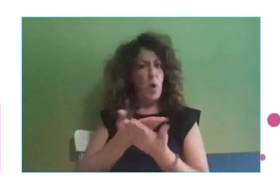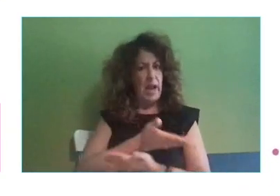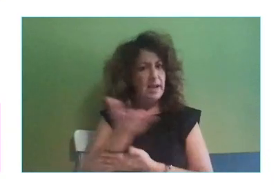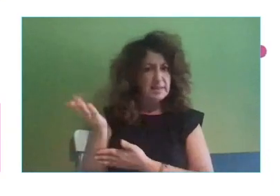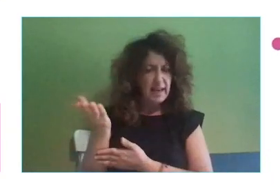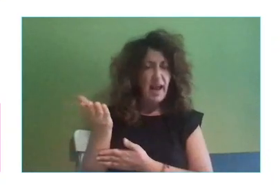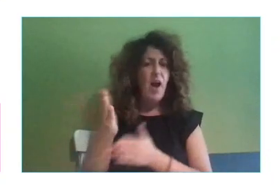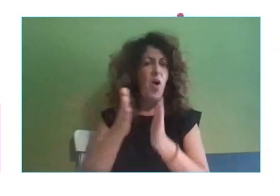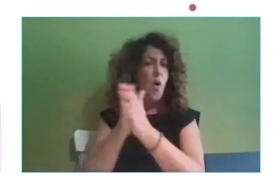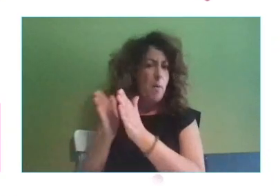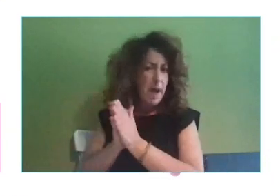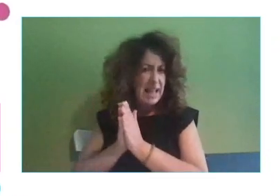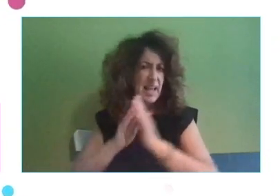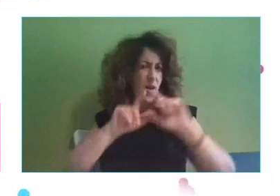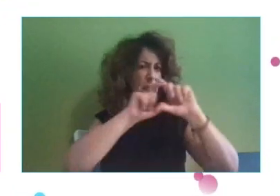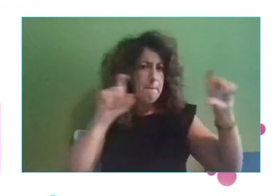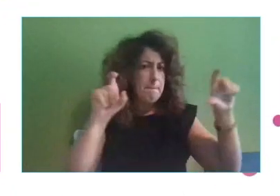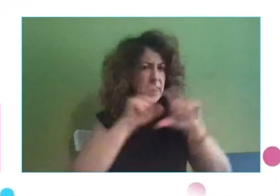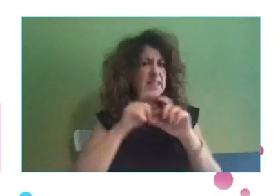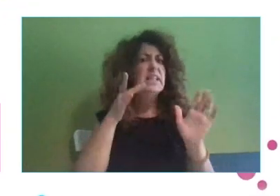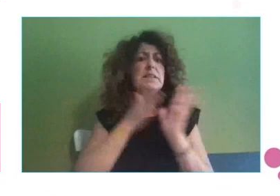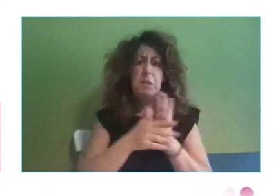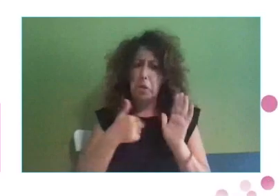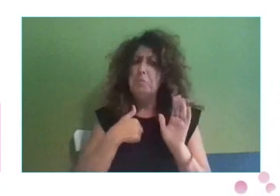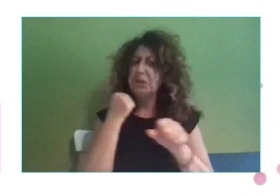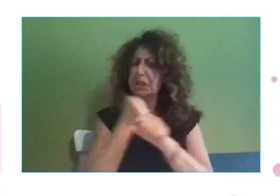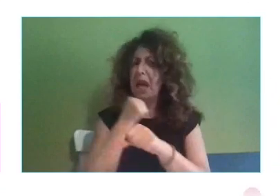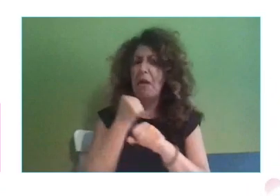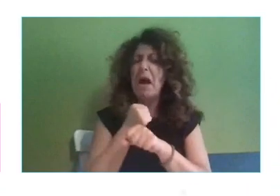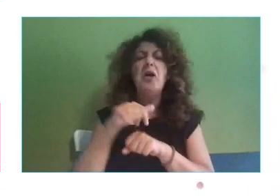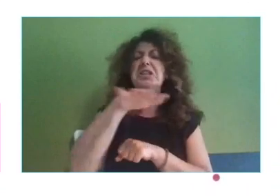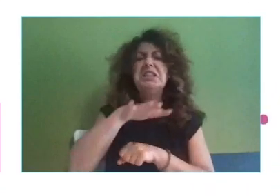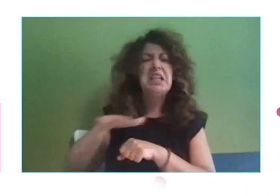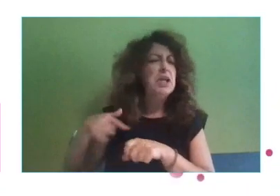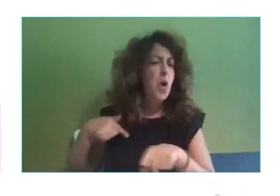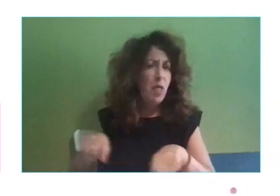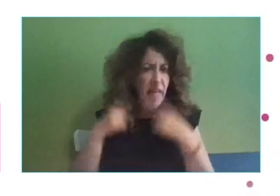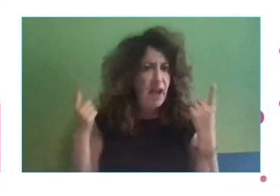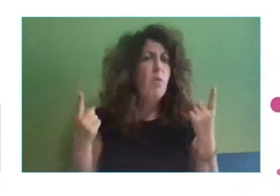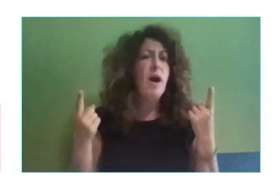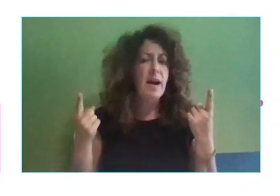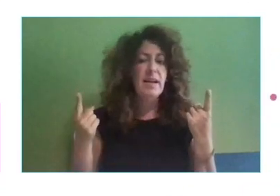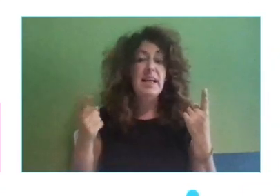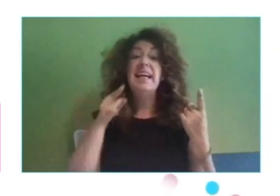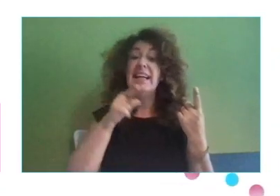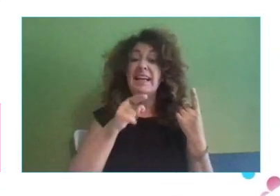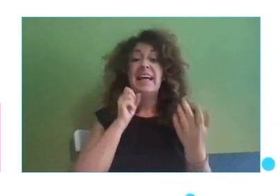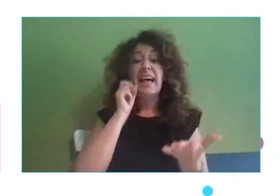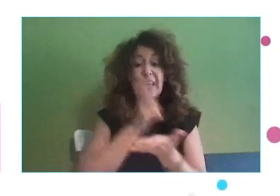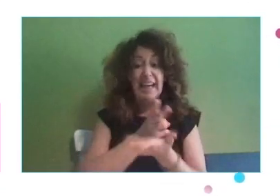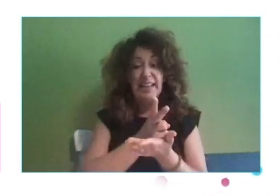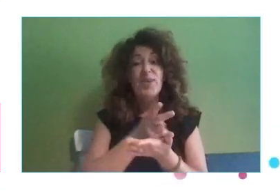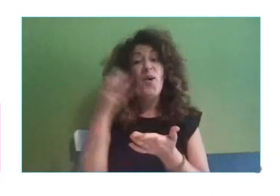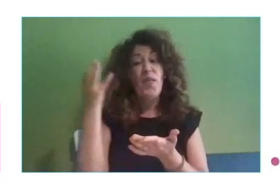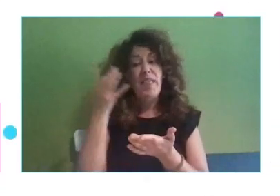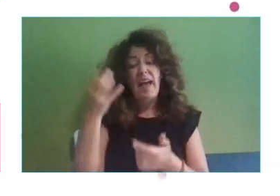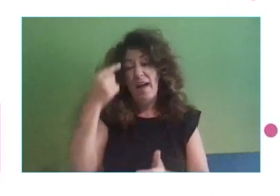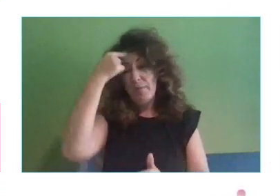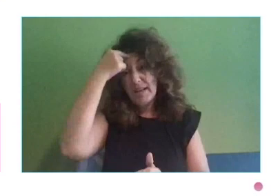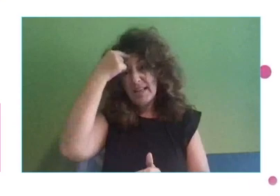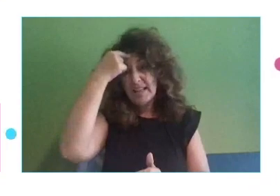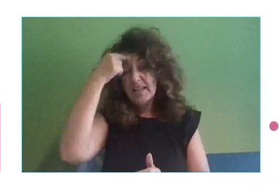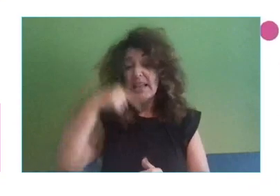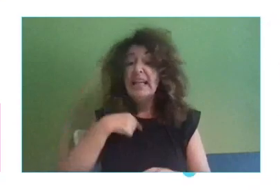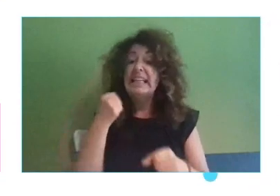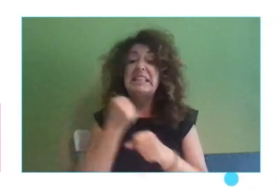capaces de trabajar para nuestra empresa desde cualquier lugar. Hay otro reto tremendamente relevante que intentaré lanzarlo al final que es ¿puedo trabajar